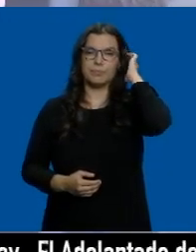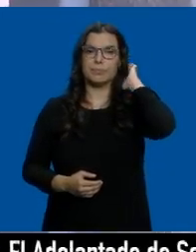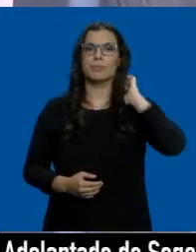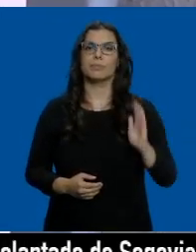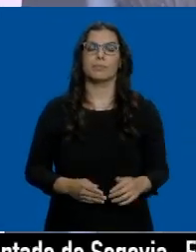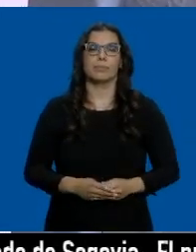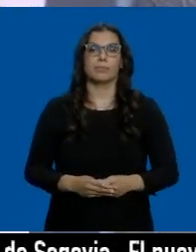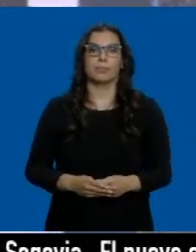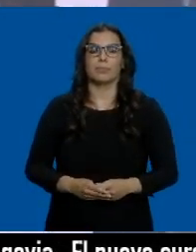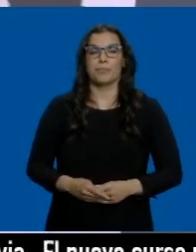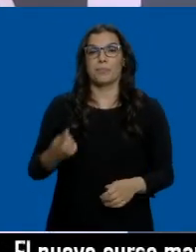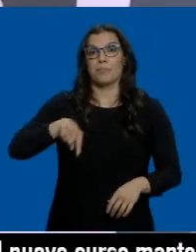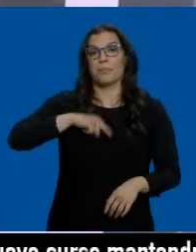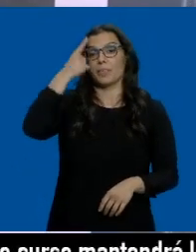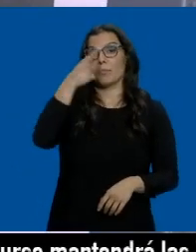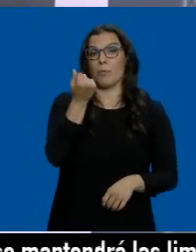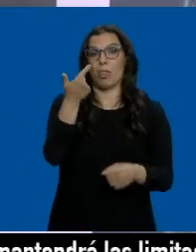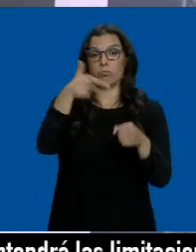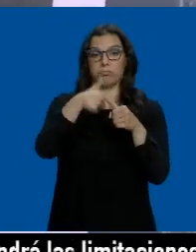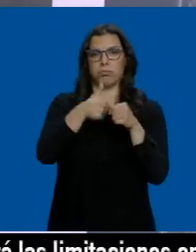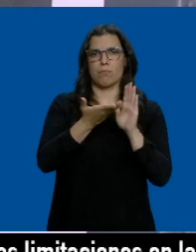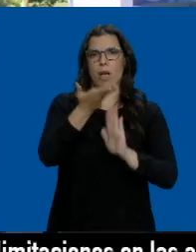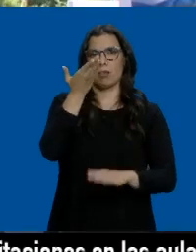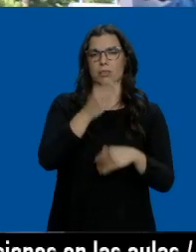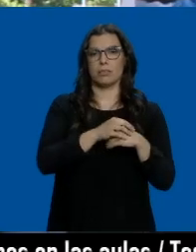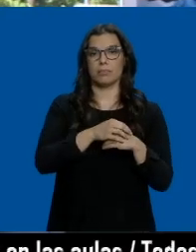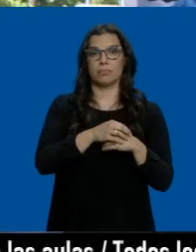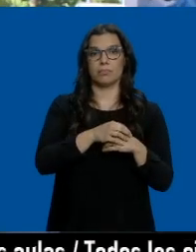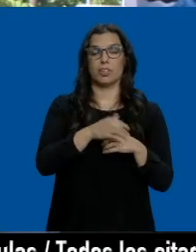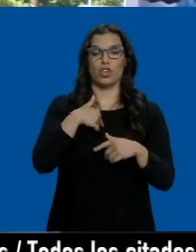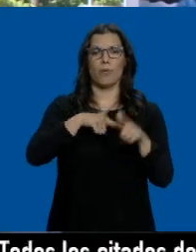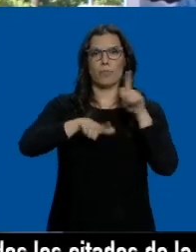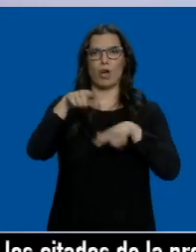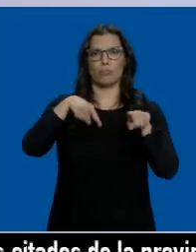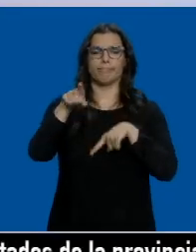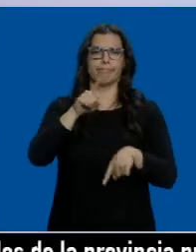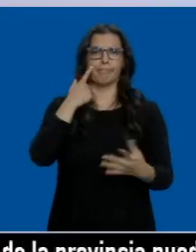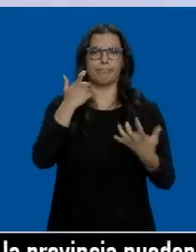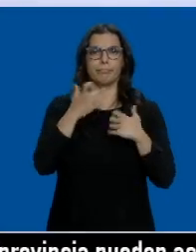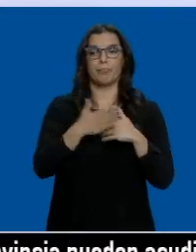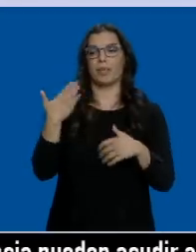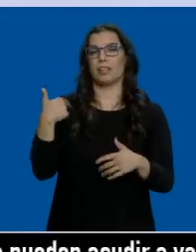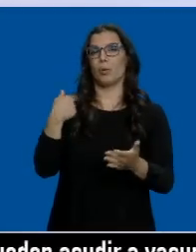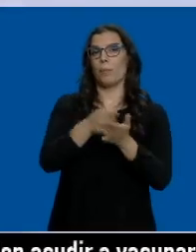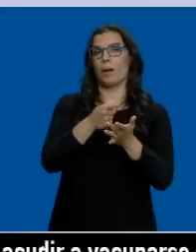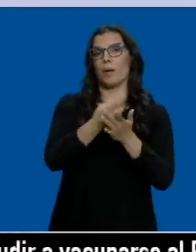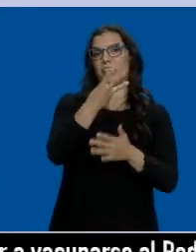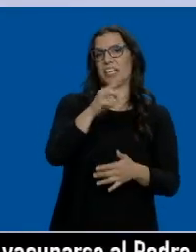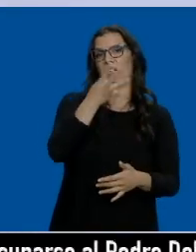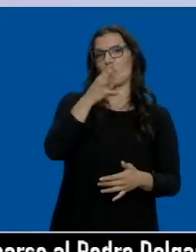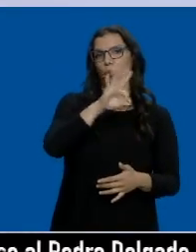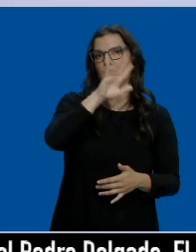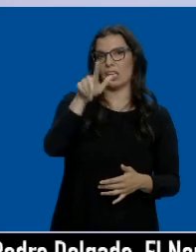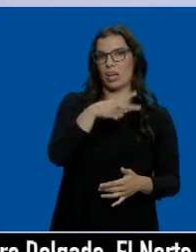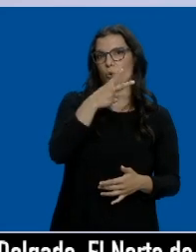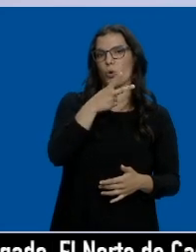Nuestro bolsillo sabe que el precio del combustible ha aumentado. Yo que viajo bastante sí que lo noto. Si yo antes me gastaba 30 o 50 euros al